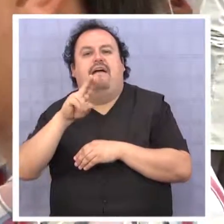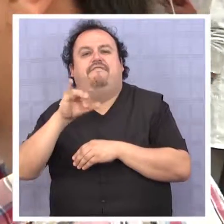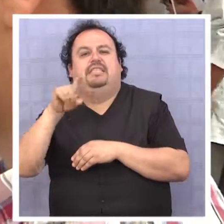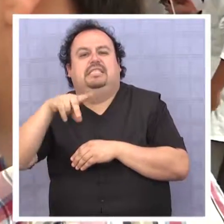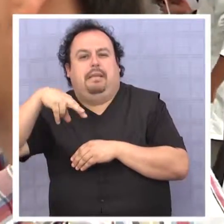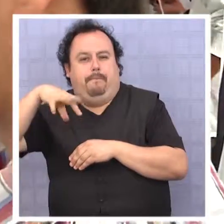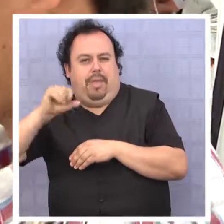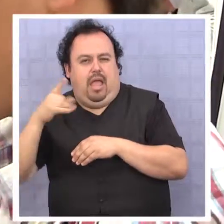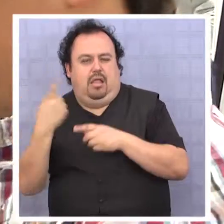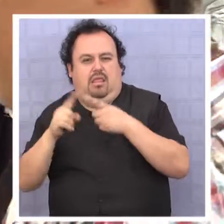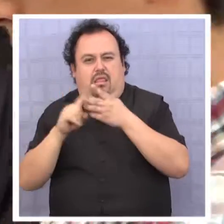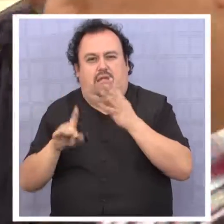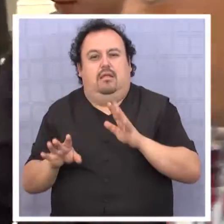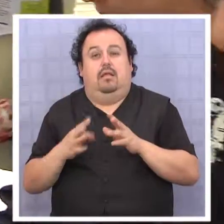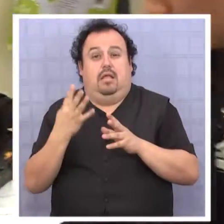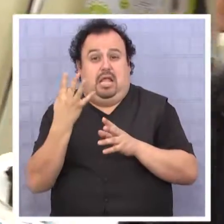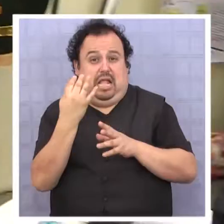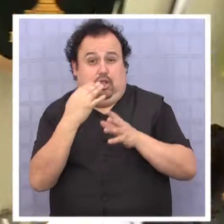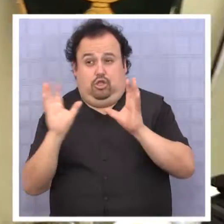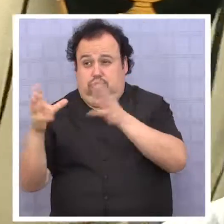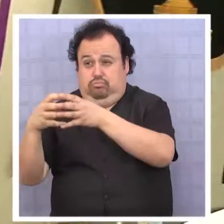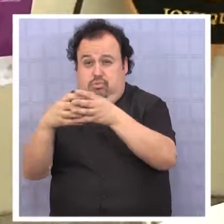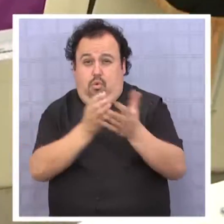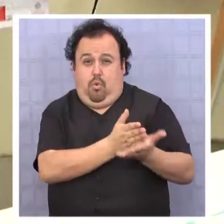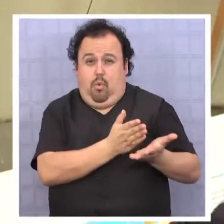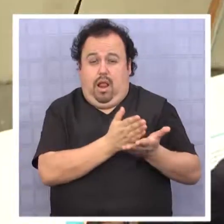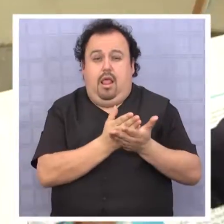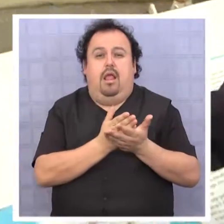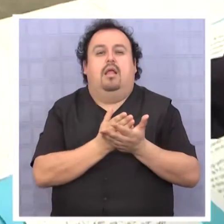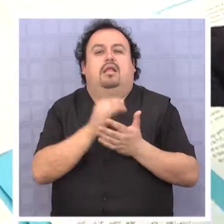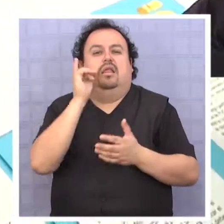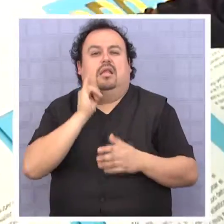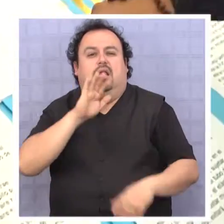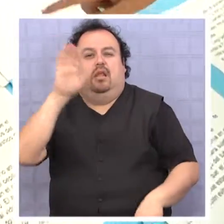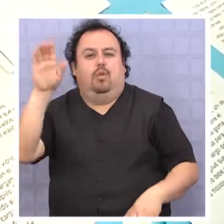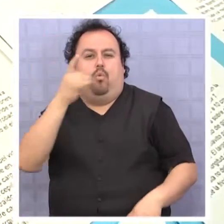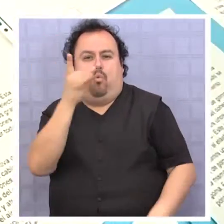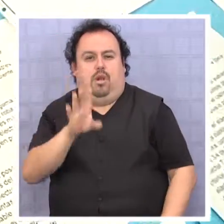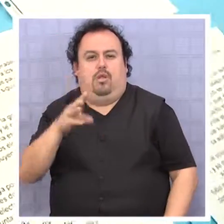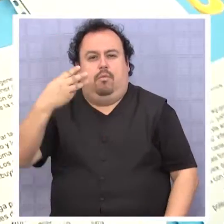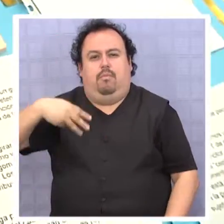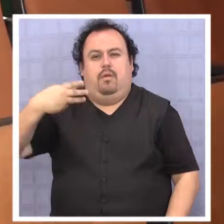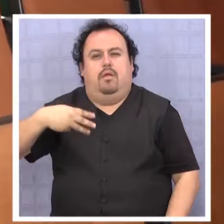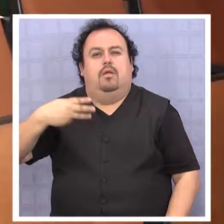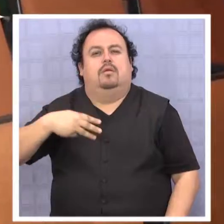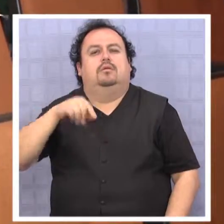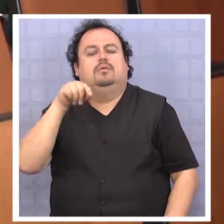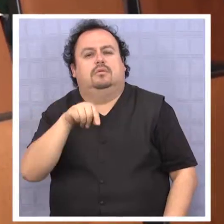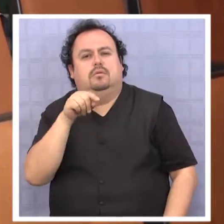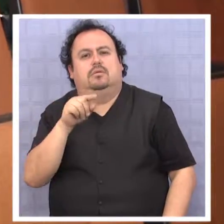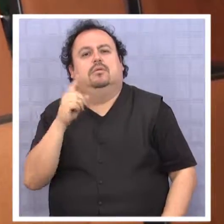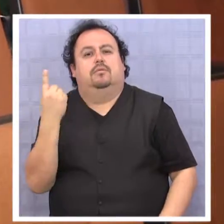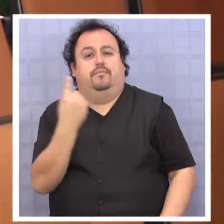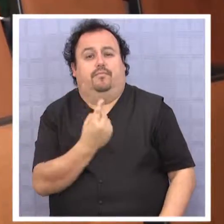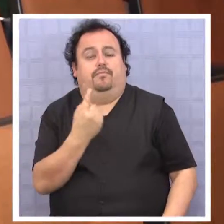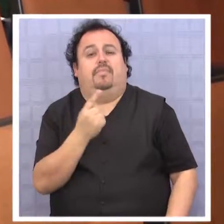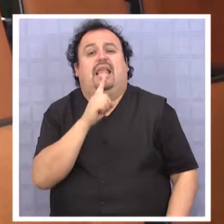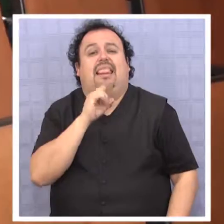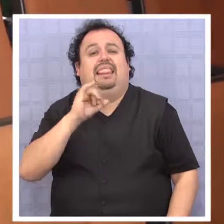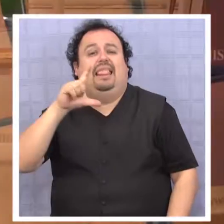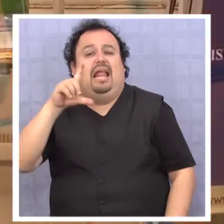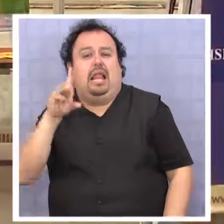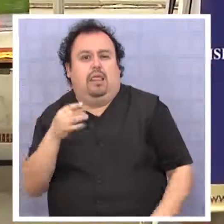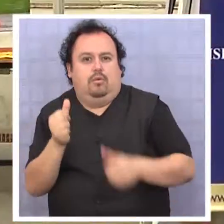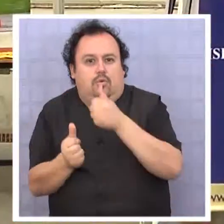Entre los 14 participantes solo hubo un colegio municipalizado, Escuela Tilda Portillo, que también compite para